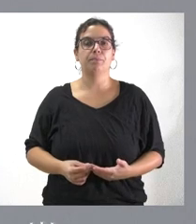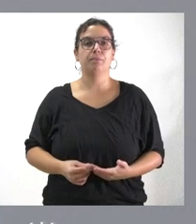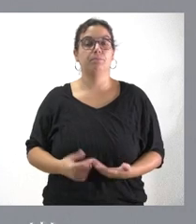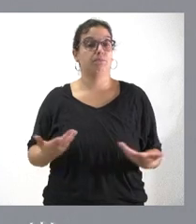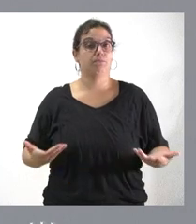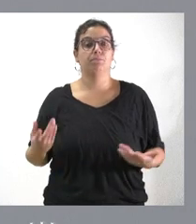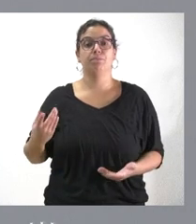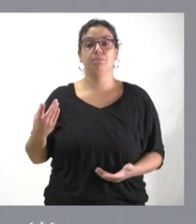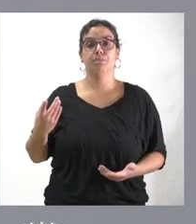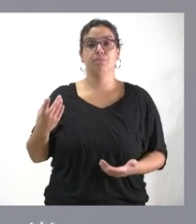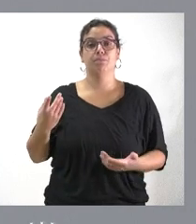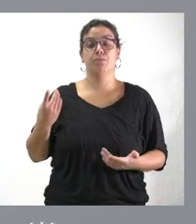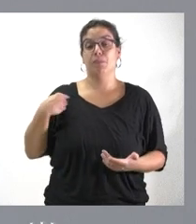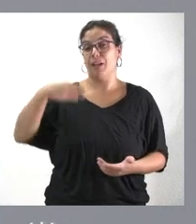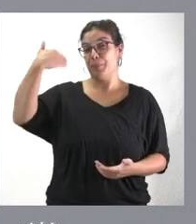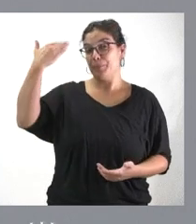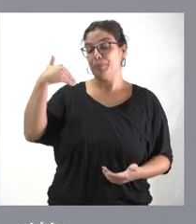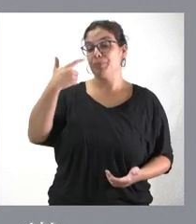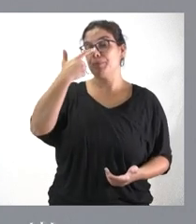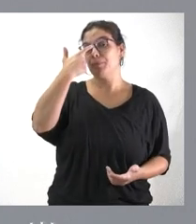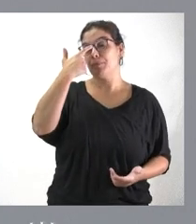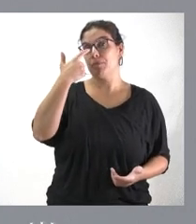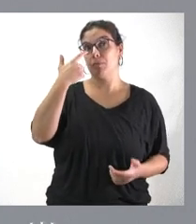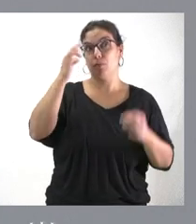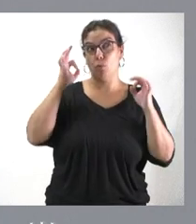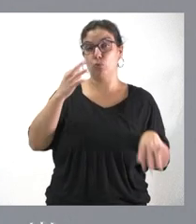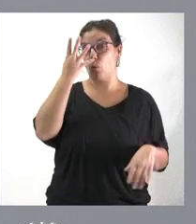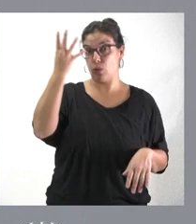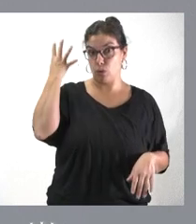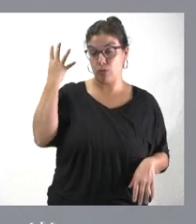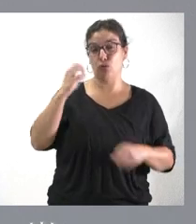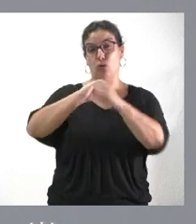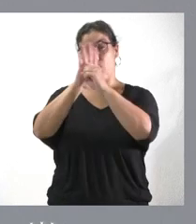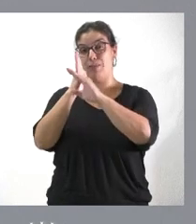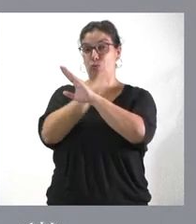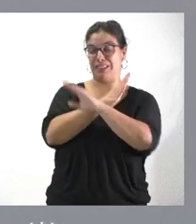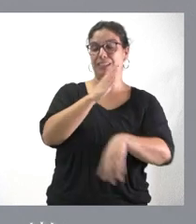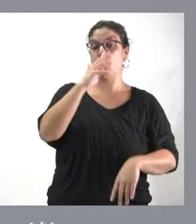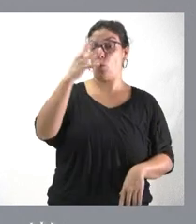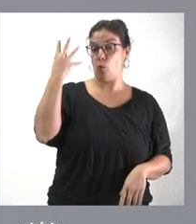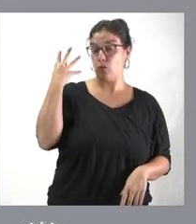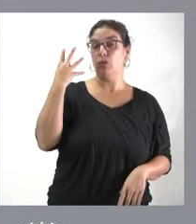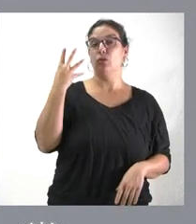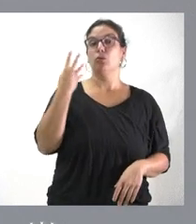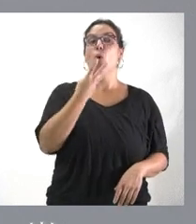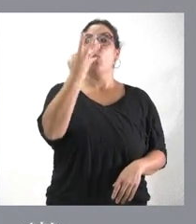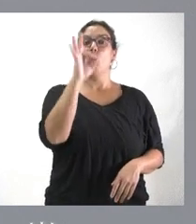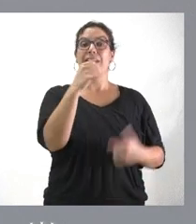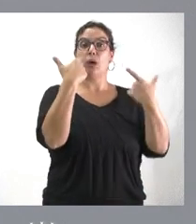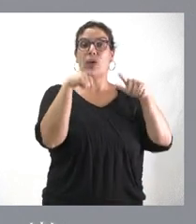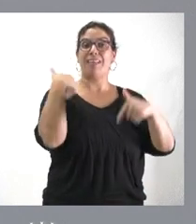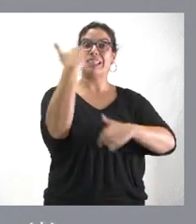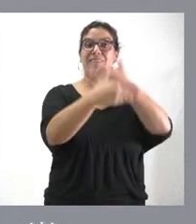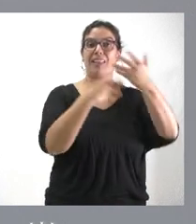su momento, hace ahora esos cuatro años antes de la pandemia, de 40 unidades avanzadas de emergencias,